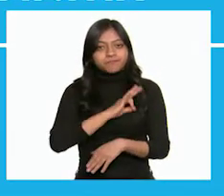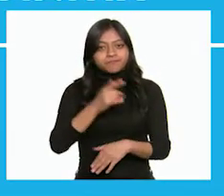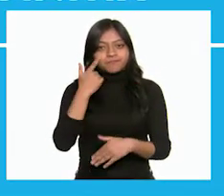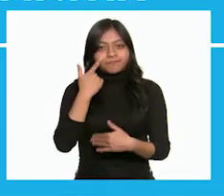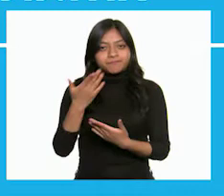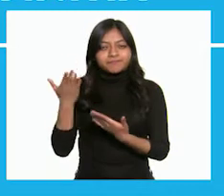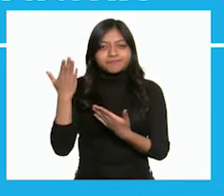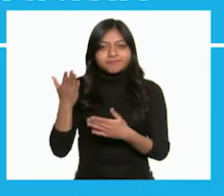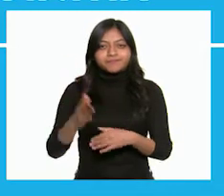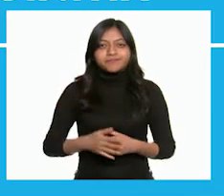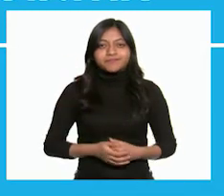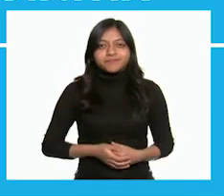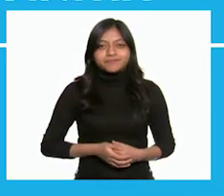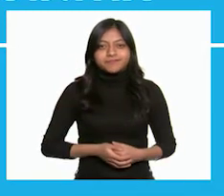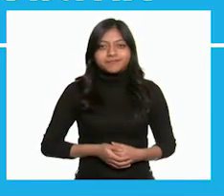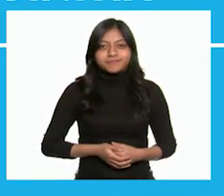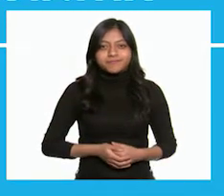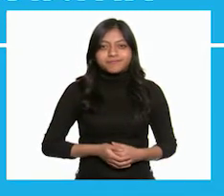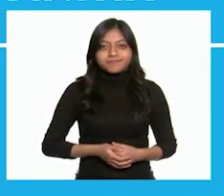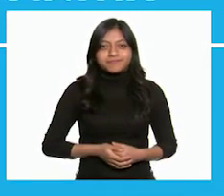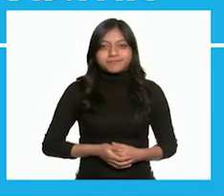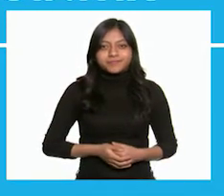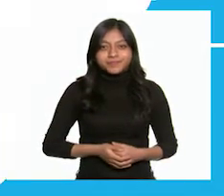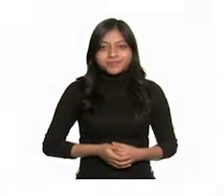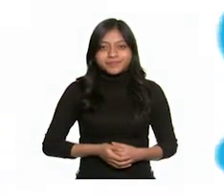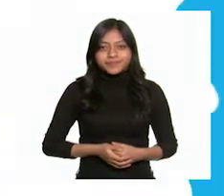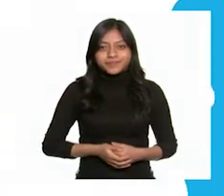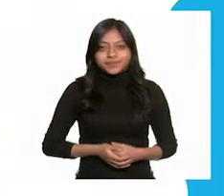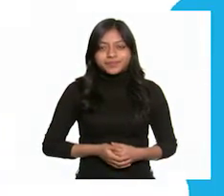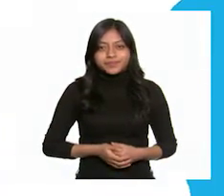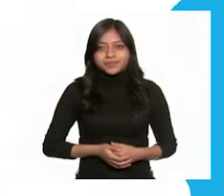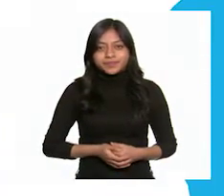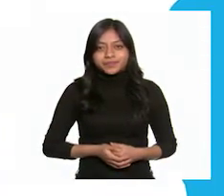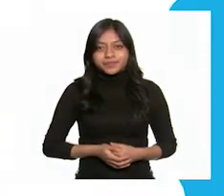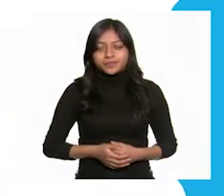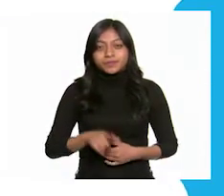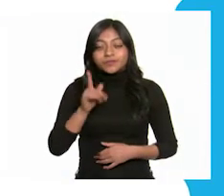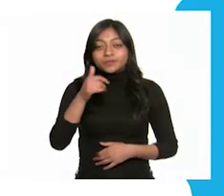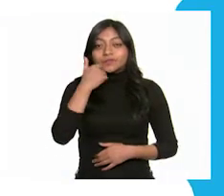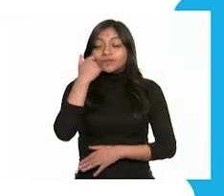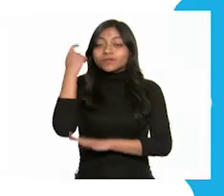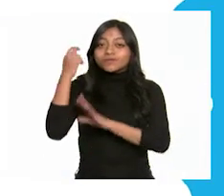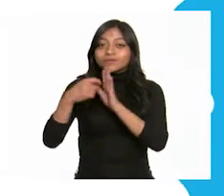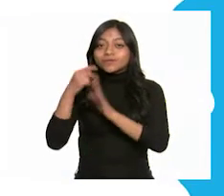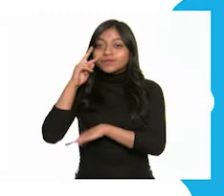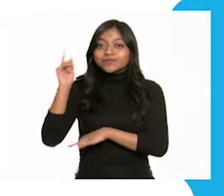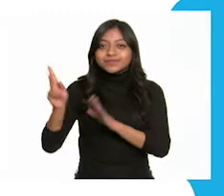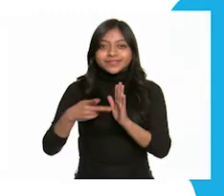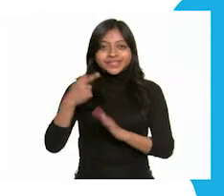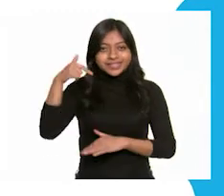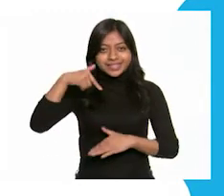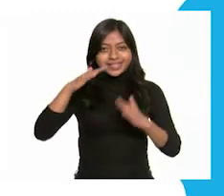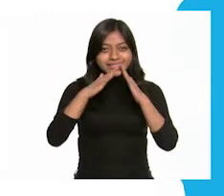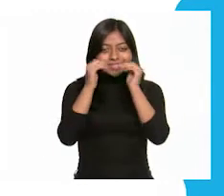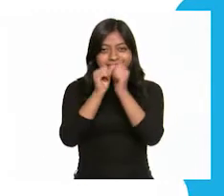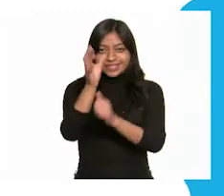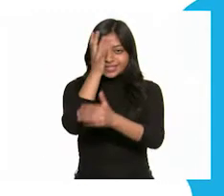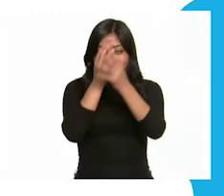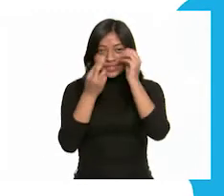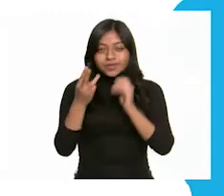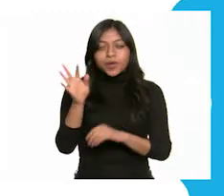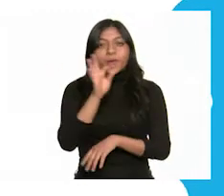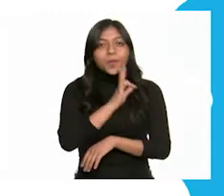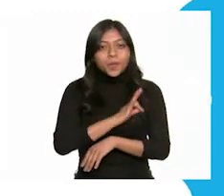.cep.gov.mx Si quieres volver a ver los programas de Aprende en Casa 3,